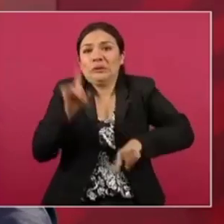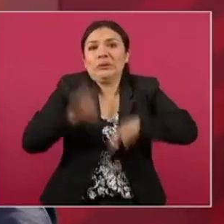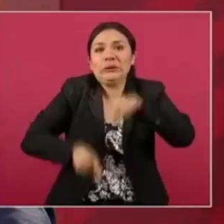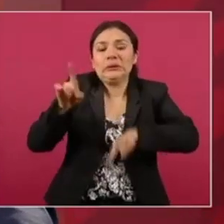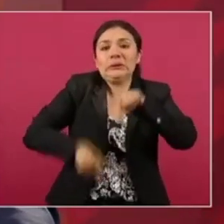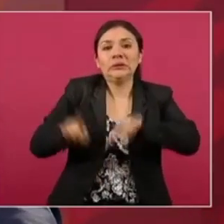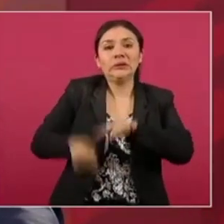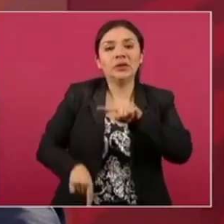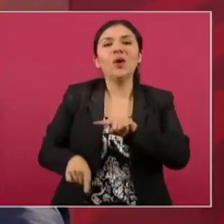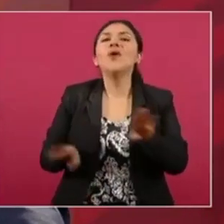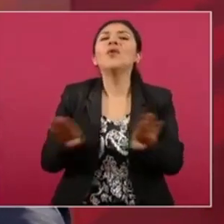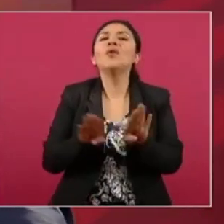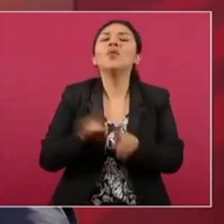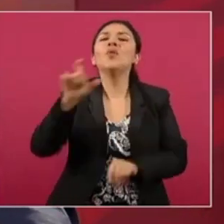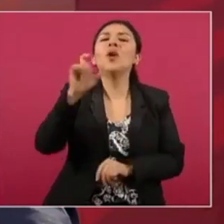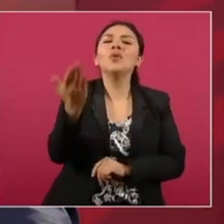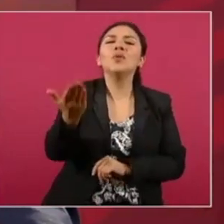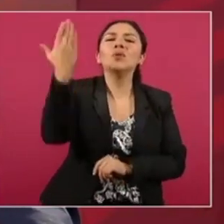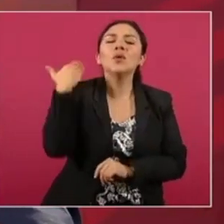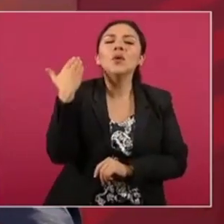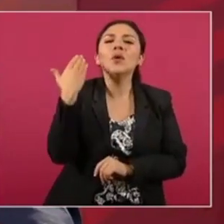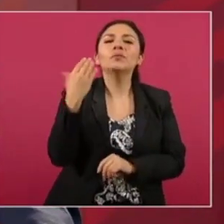como cuando llegó